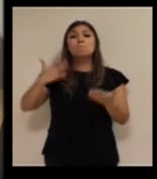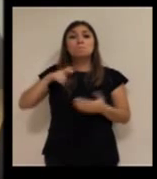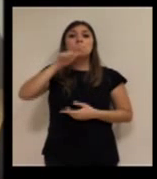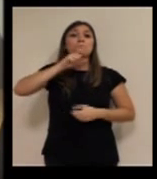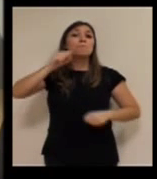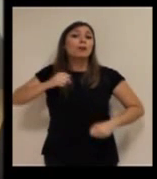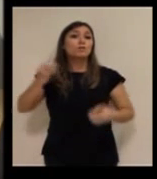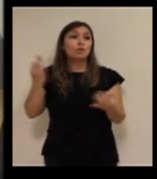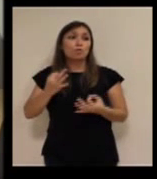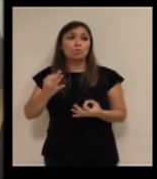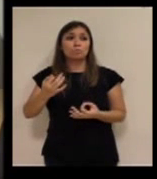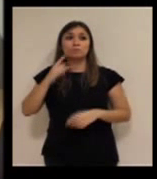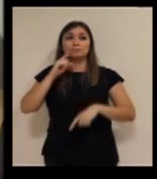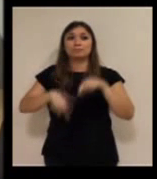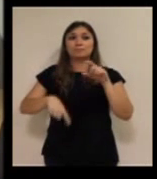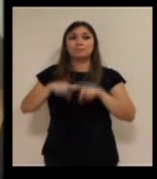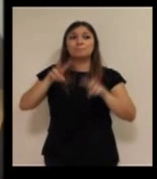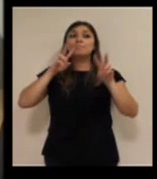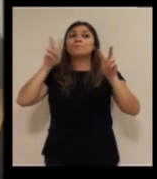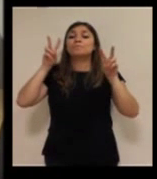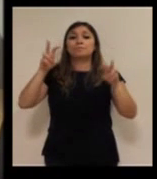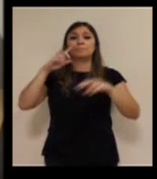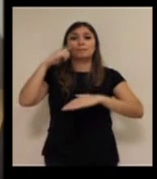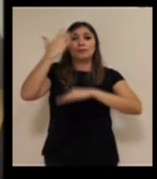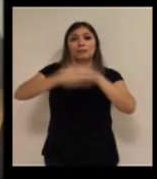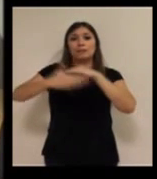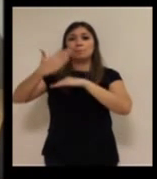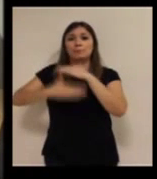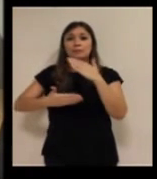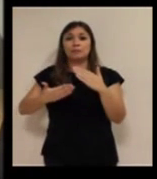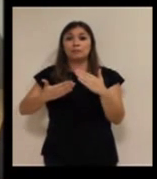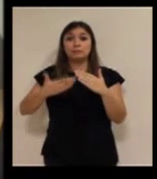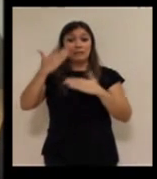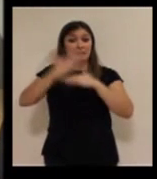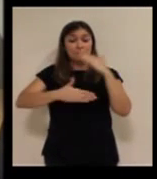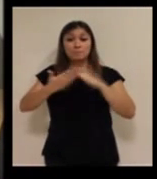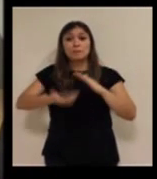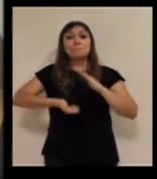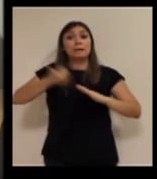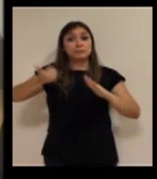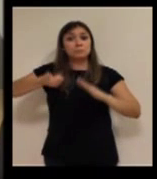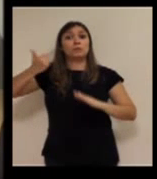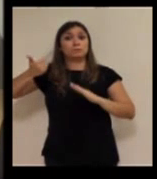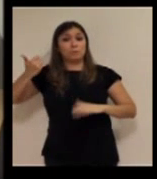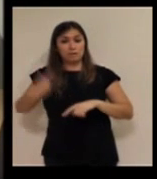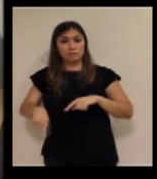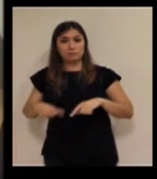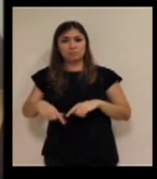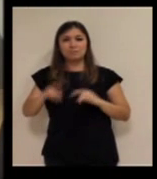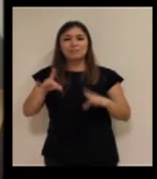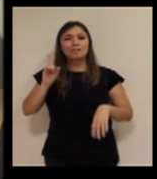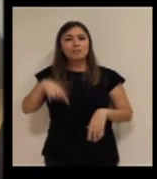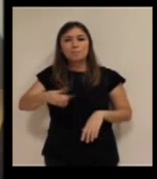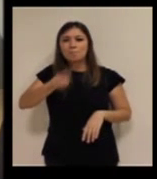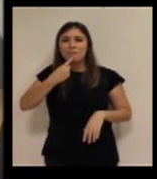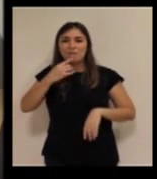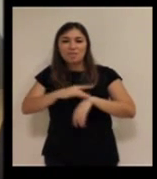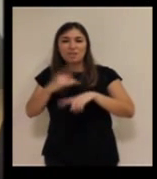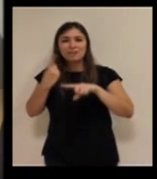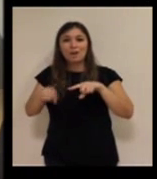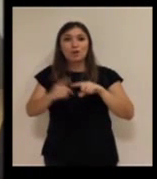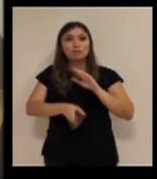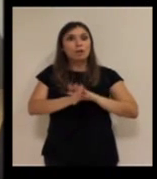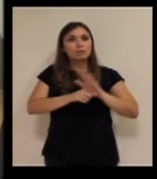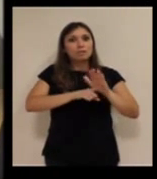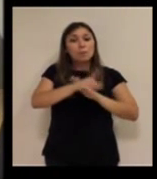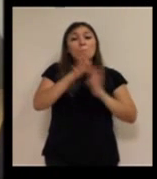mayores, si tú tienes el tema de limitaciones tal, va avanzando muchísimo la medicina. Pero la artrosis